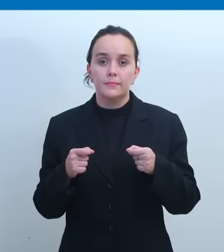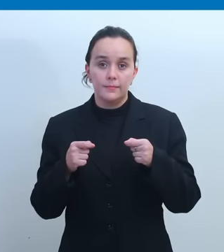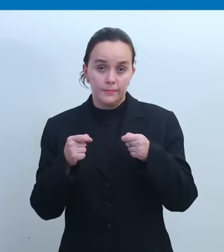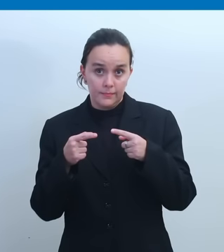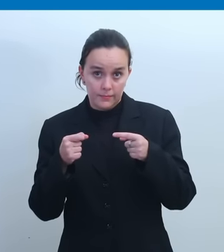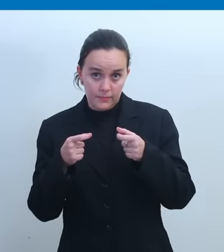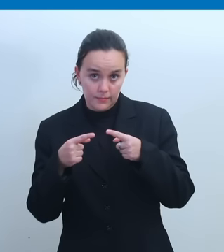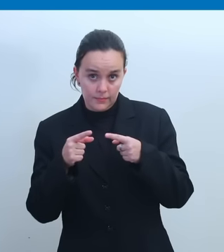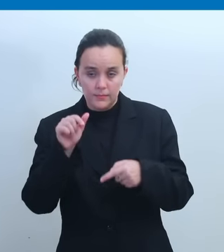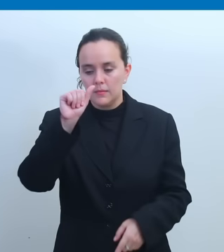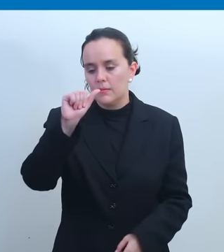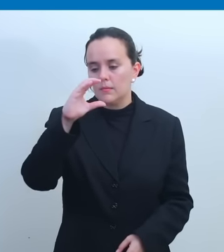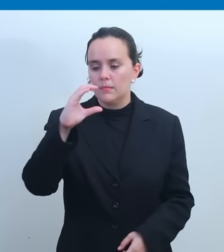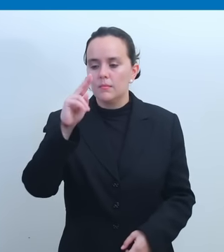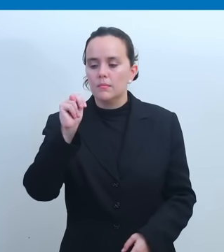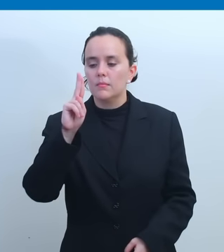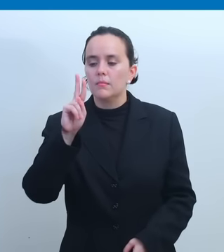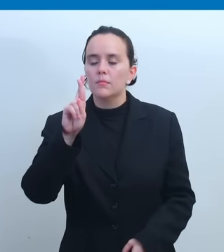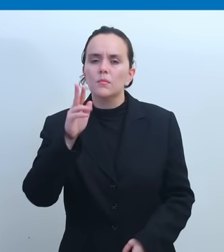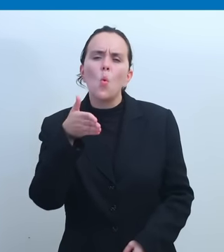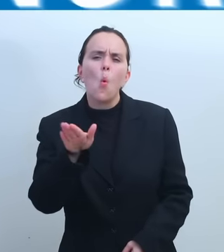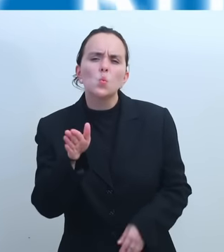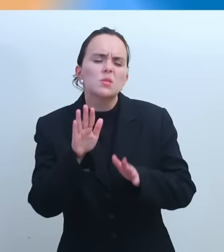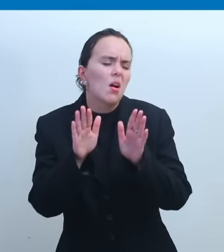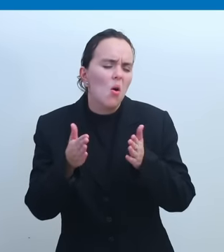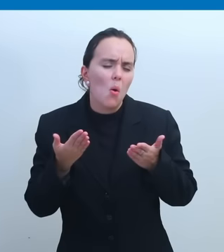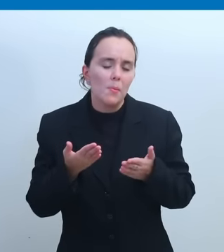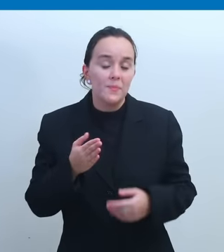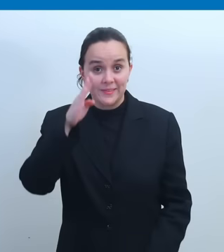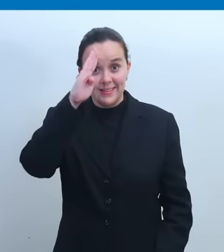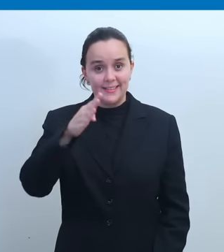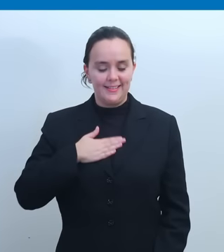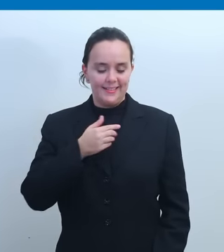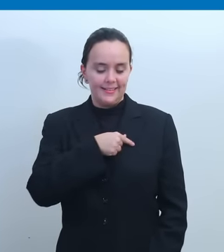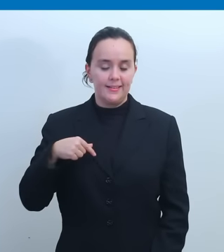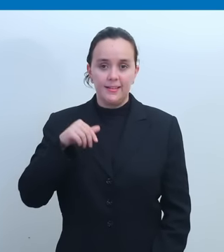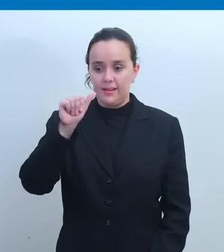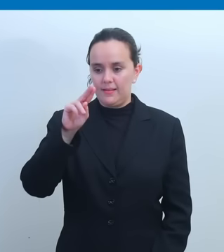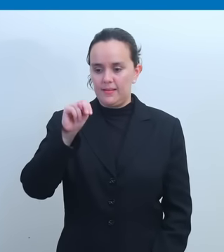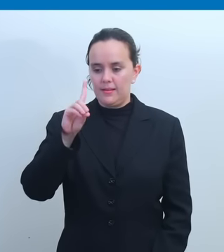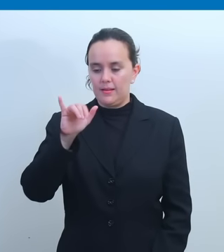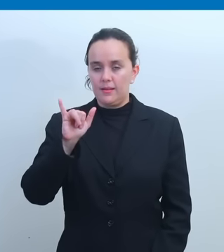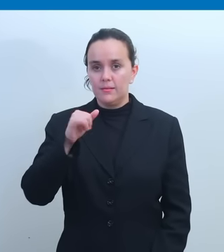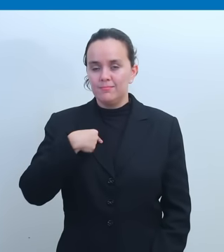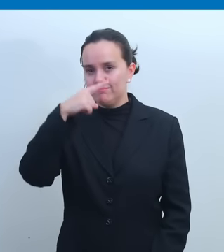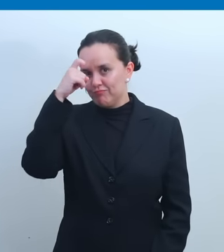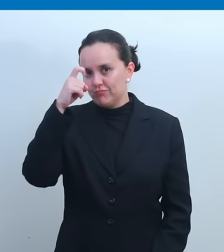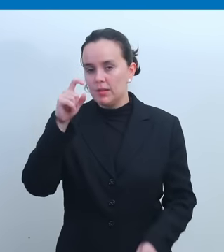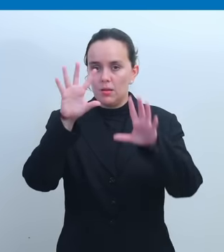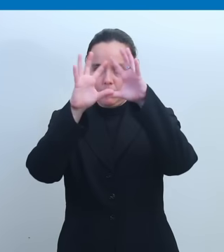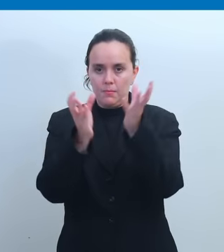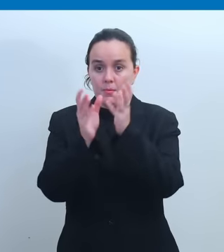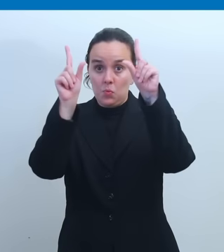¿Cómo utilizar el chatbot de ACNUR? Hola, soy Andy, del equipo de ACNUR, la agencia de la